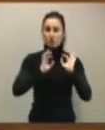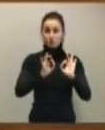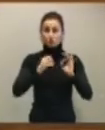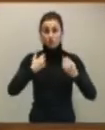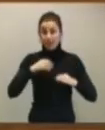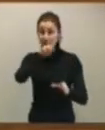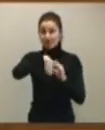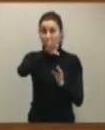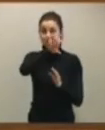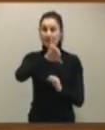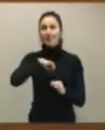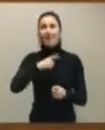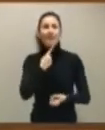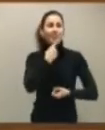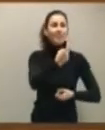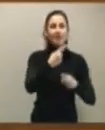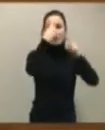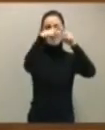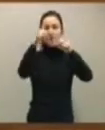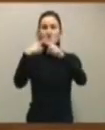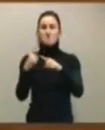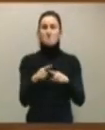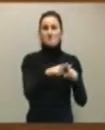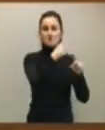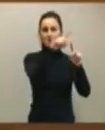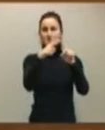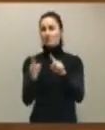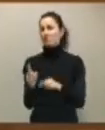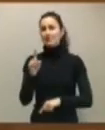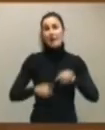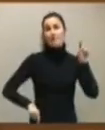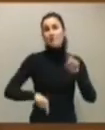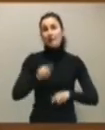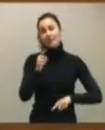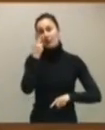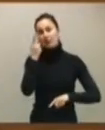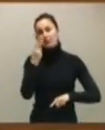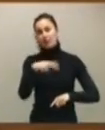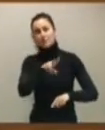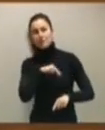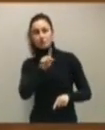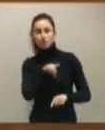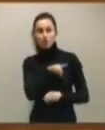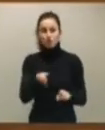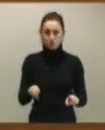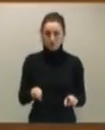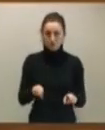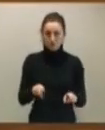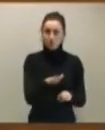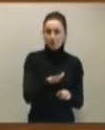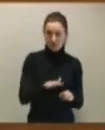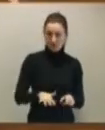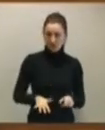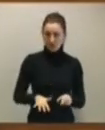comunidades autónomas. No vamos diciendo una cosa distinta en cada comunidad autónoma en función de cómo nos interese, digamos, situarnos en ese